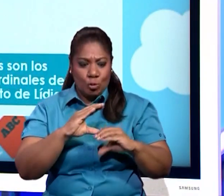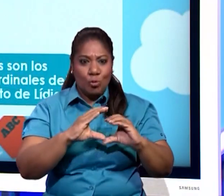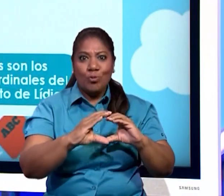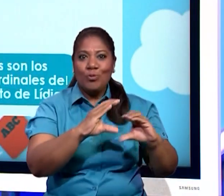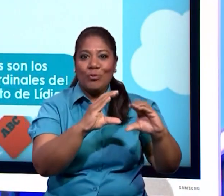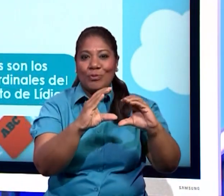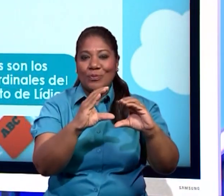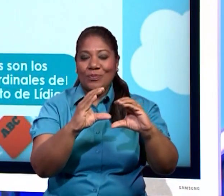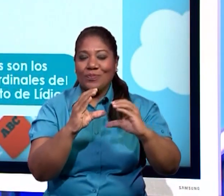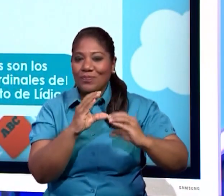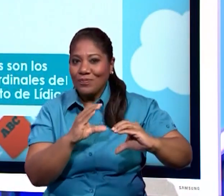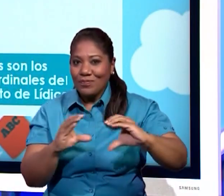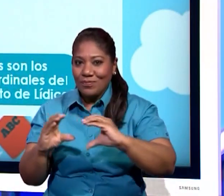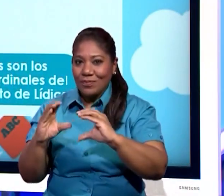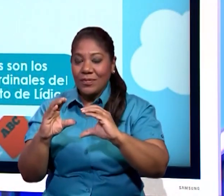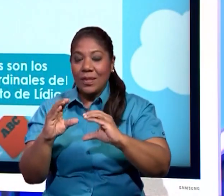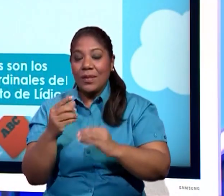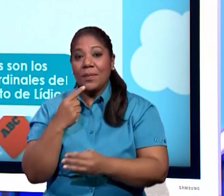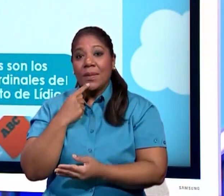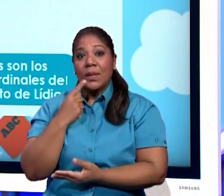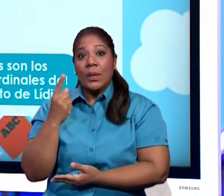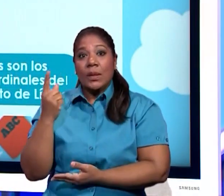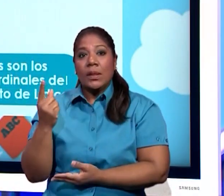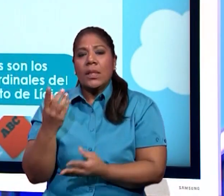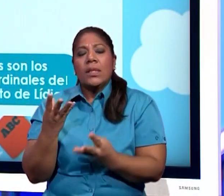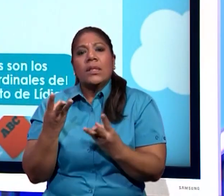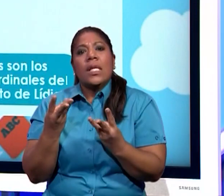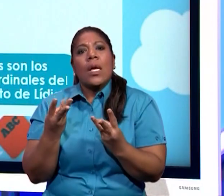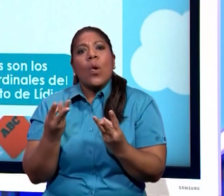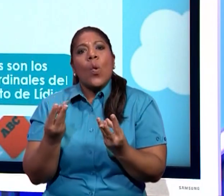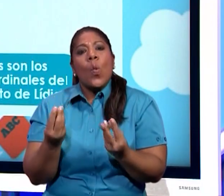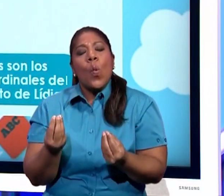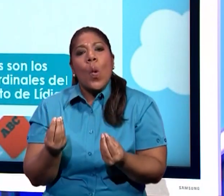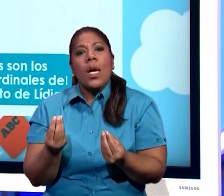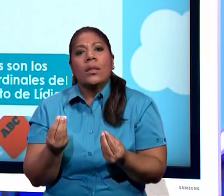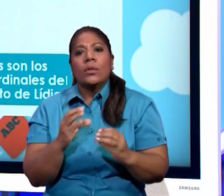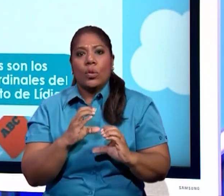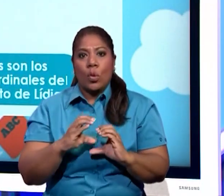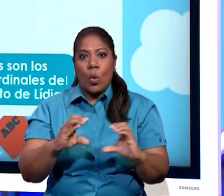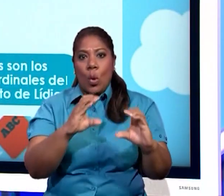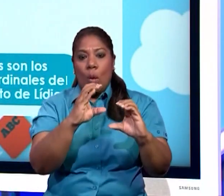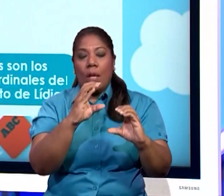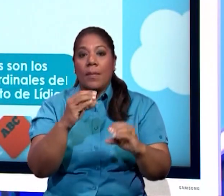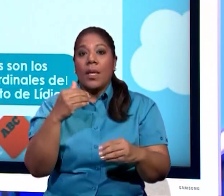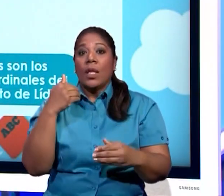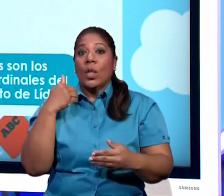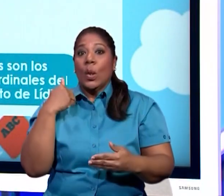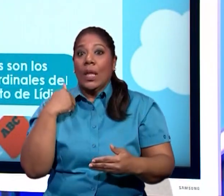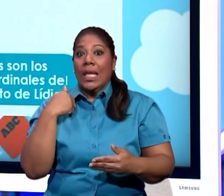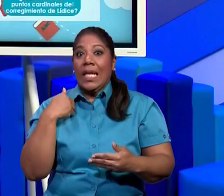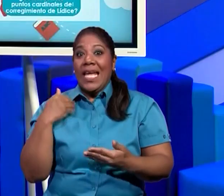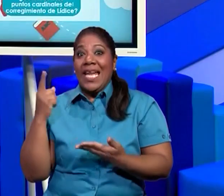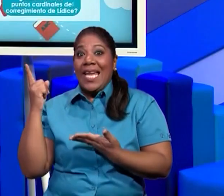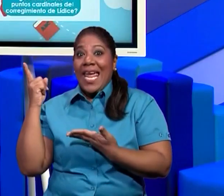corregimientos. Aquí dice, ¿cuántos corregimientos tiene el distrito de